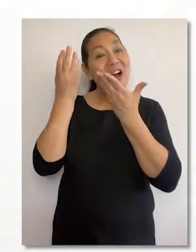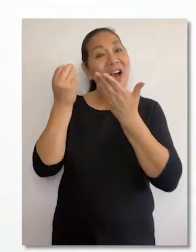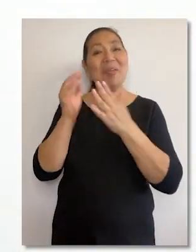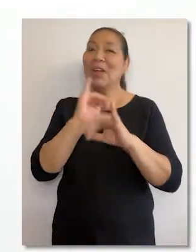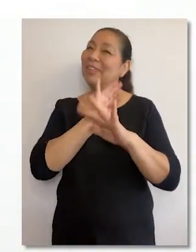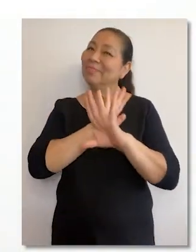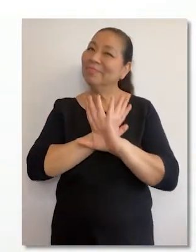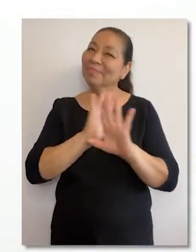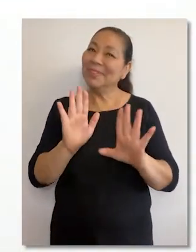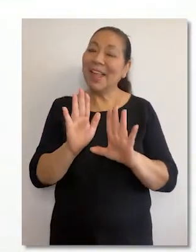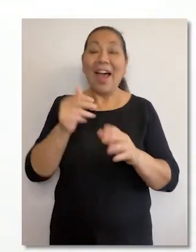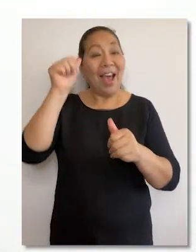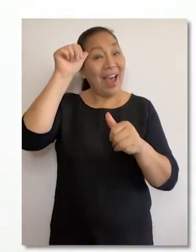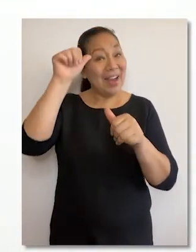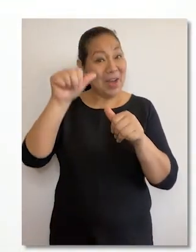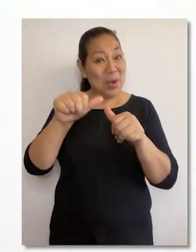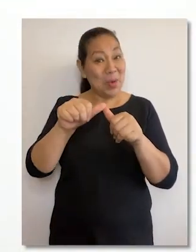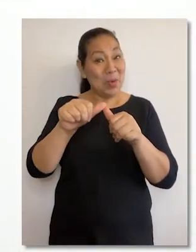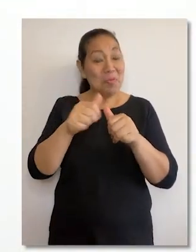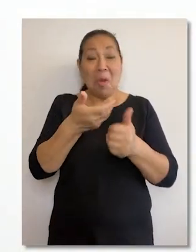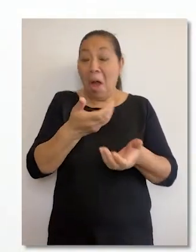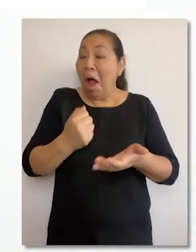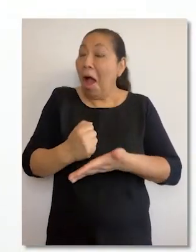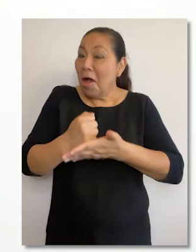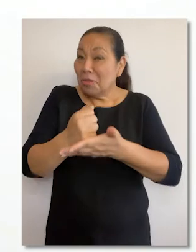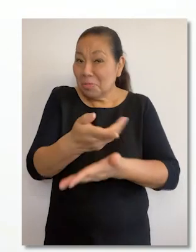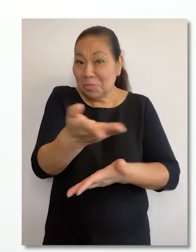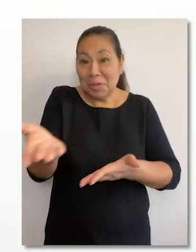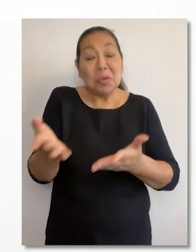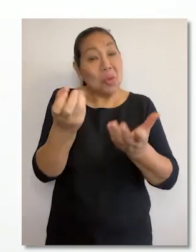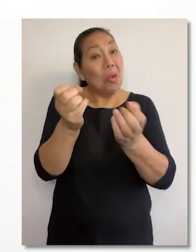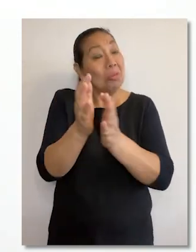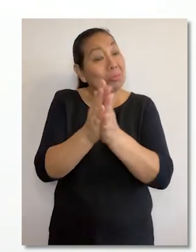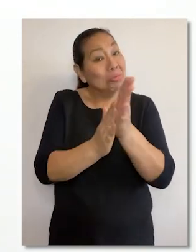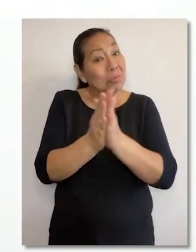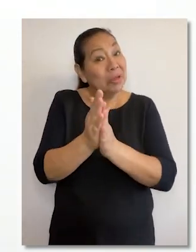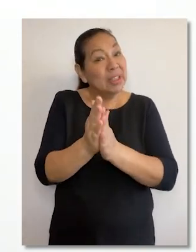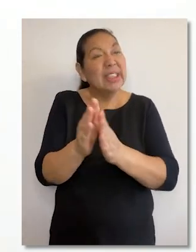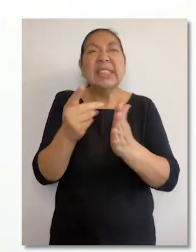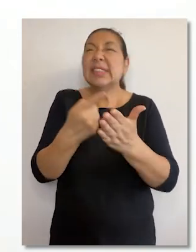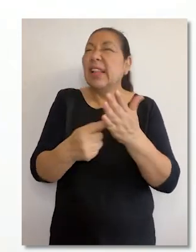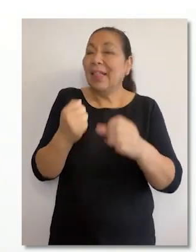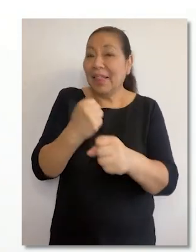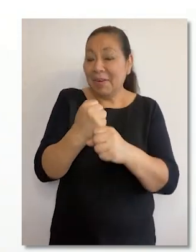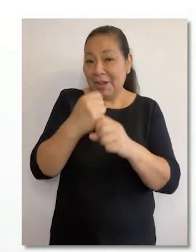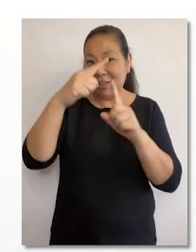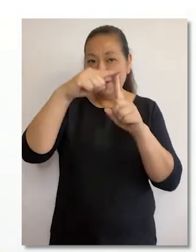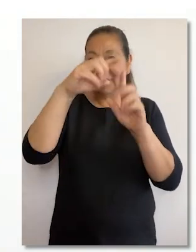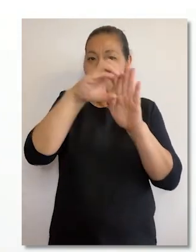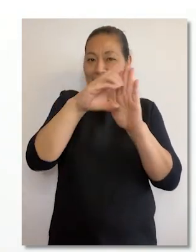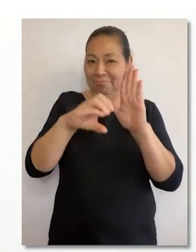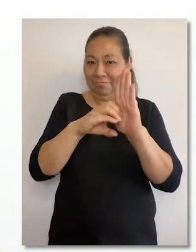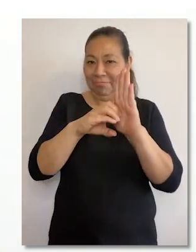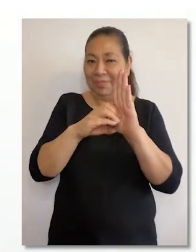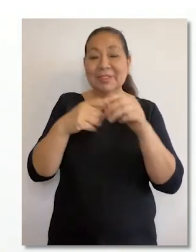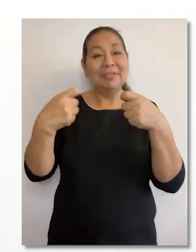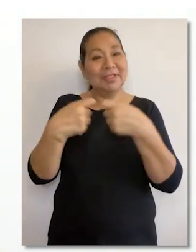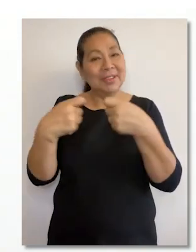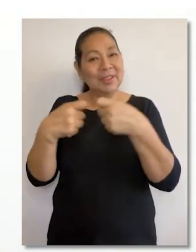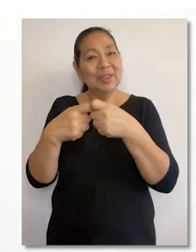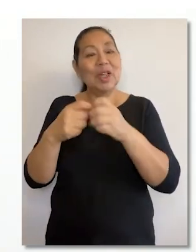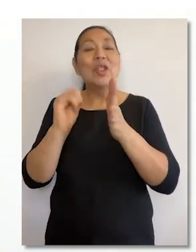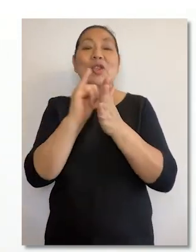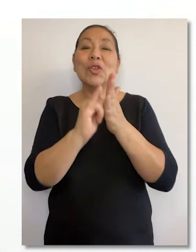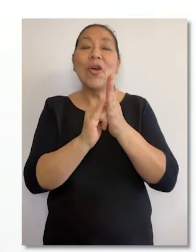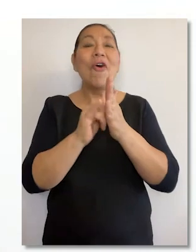Con esta información nos despedimos. Recuerda que estamos a tu servicio y que si deseas estar al tanto de las acciones del TC, puedes